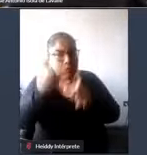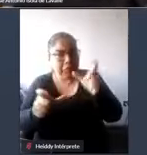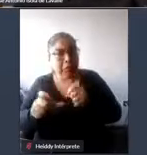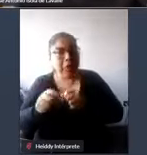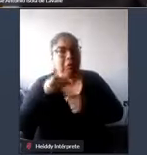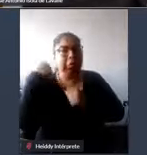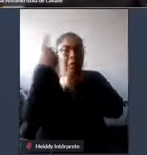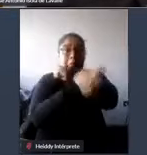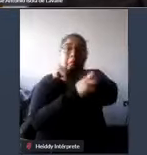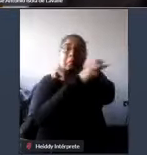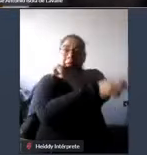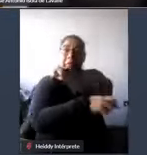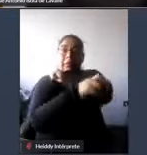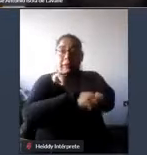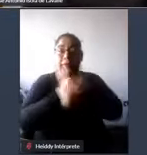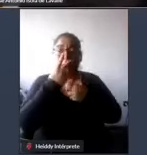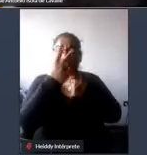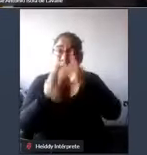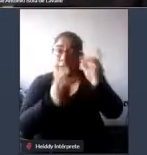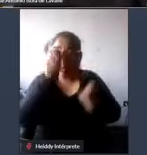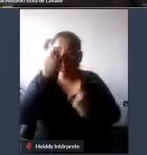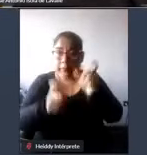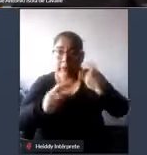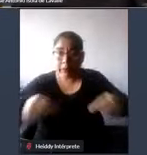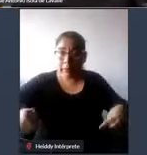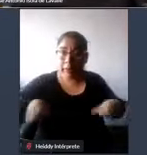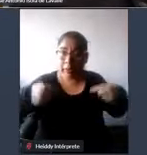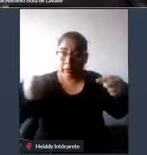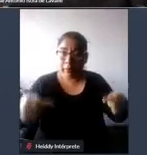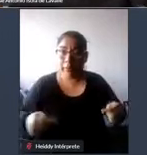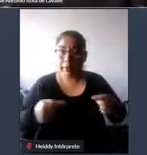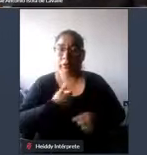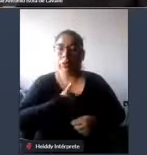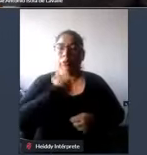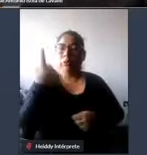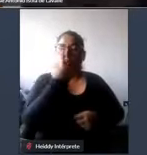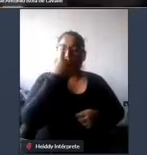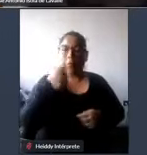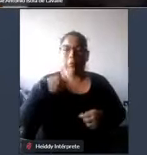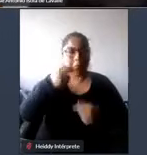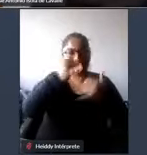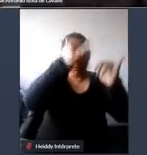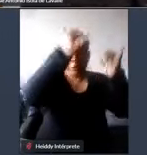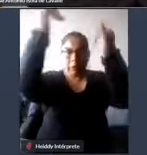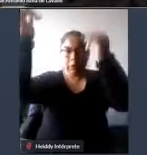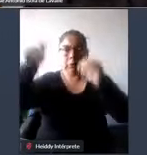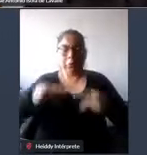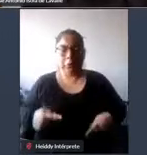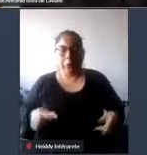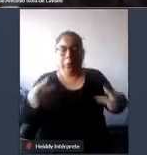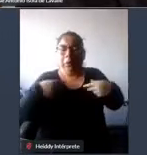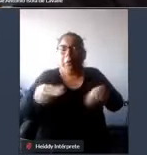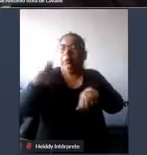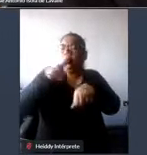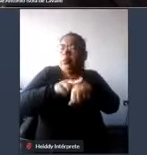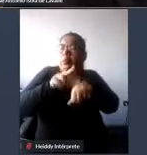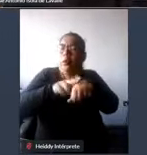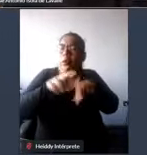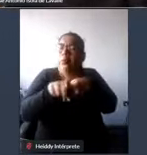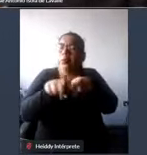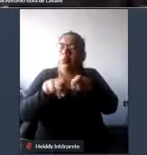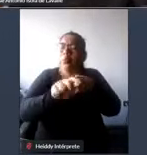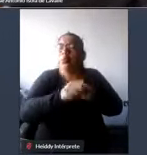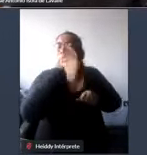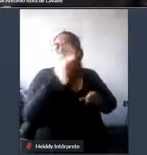mundo es ver a las personas de silla ruedas solas por la calle haciendo su vida como la hace cualquier otro